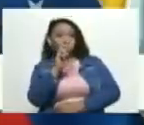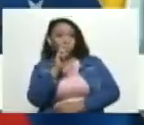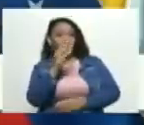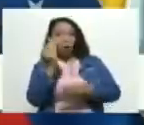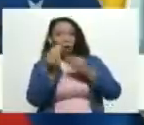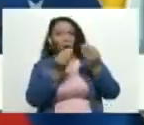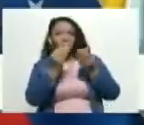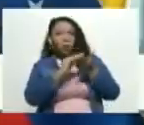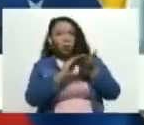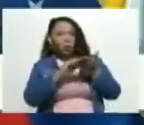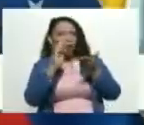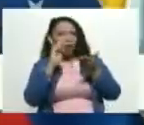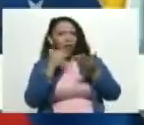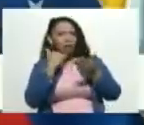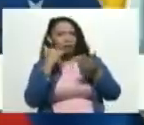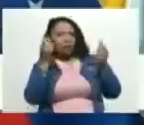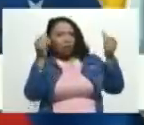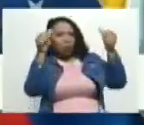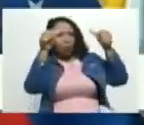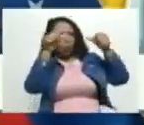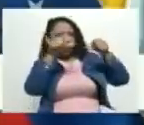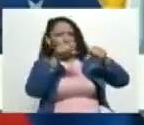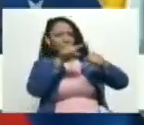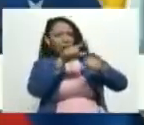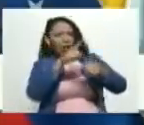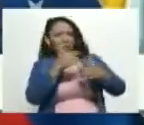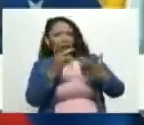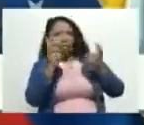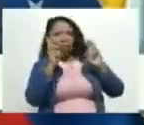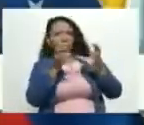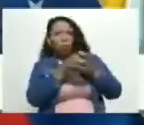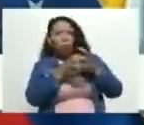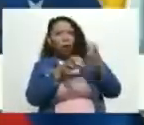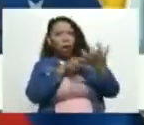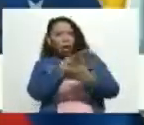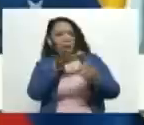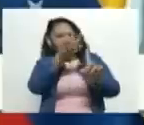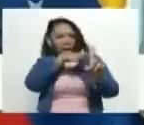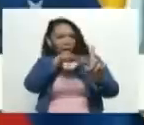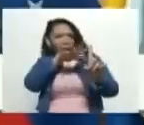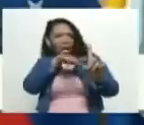agonizante de toda esta truculenta trama.